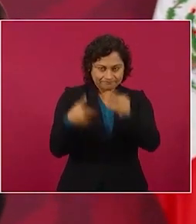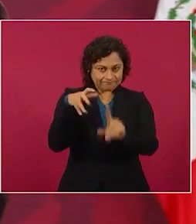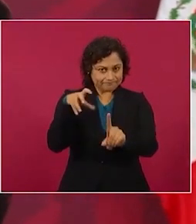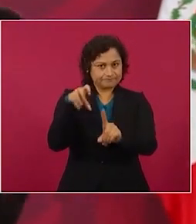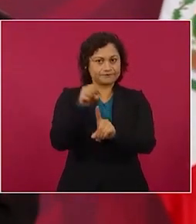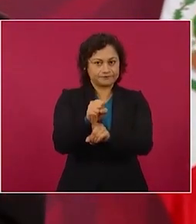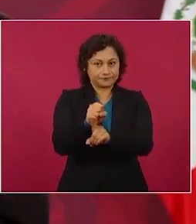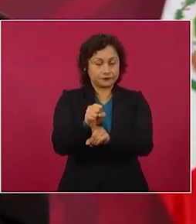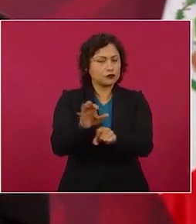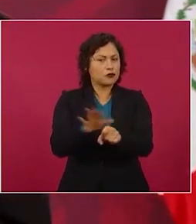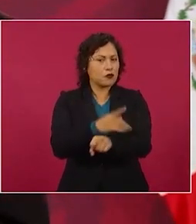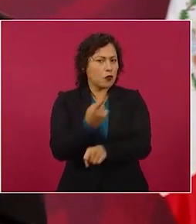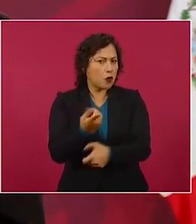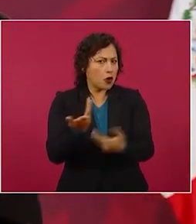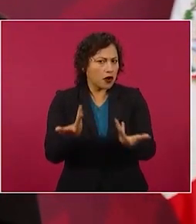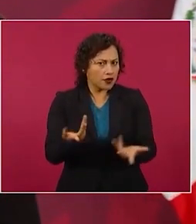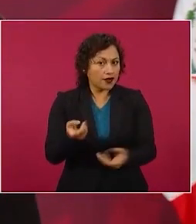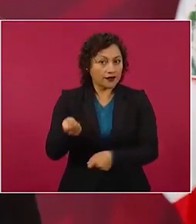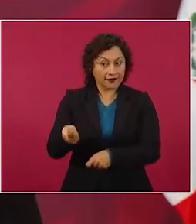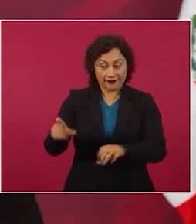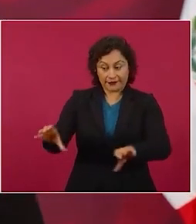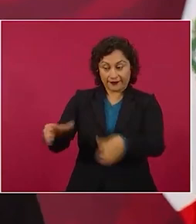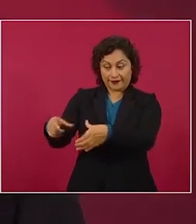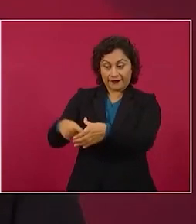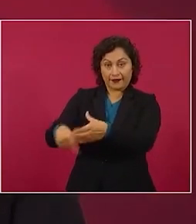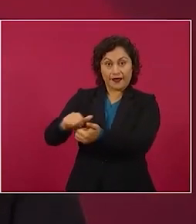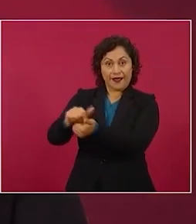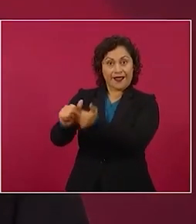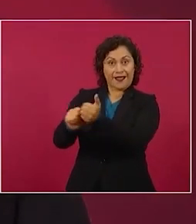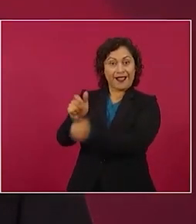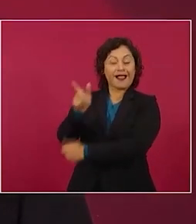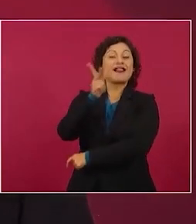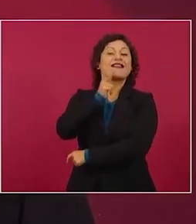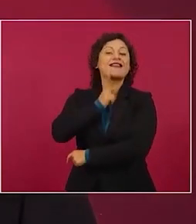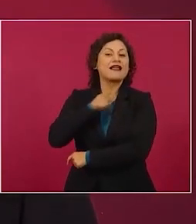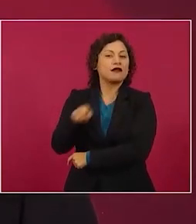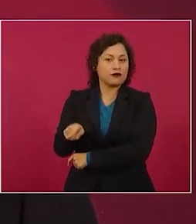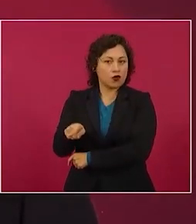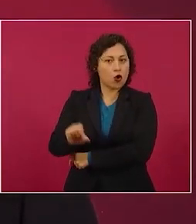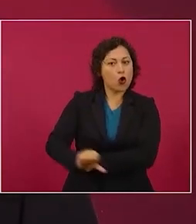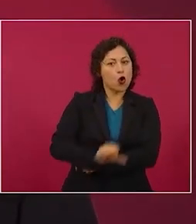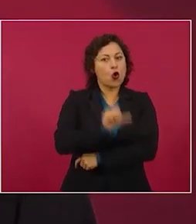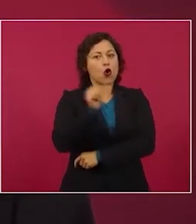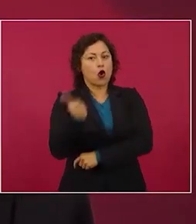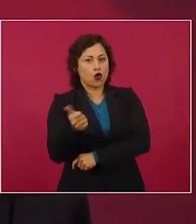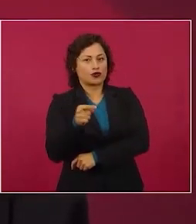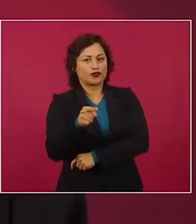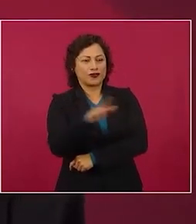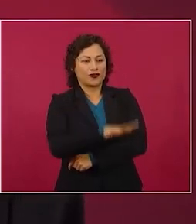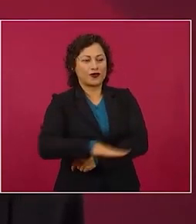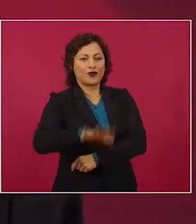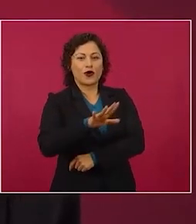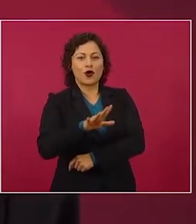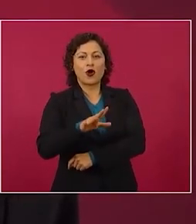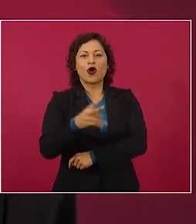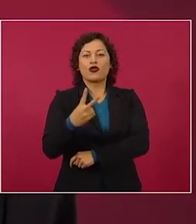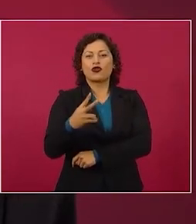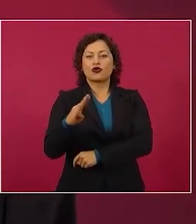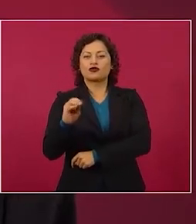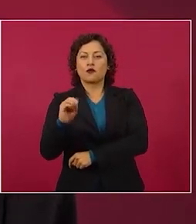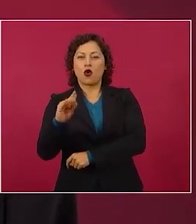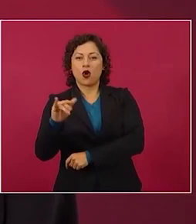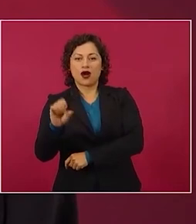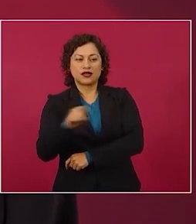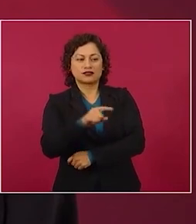esta refinería hay que sumar la nueva refinería que vamos a inaugurar este año, de Dos Bocas, que tiene capacidad para